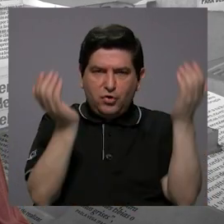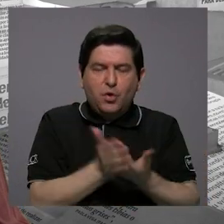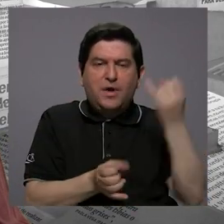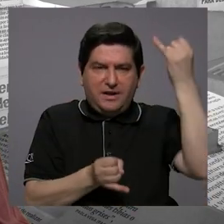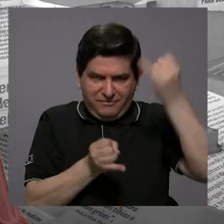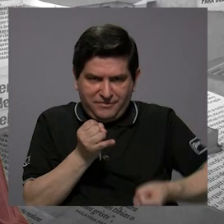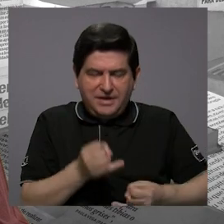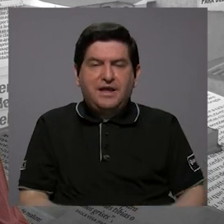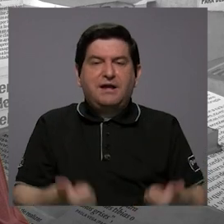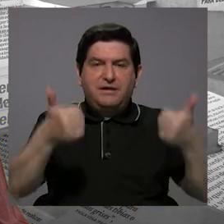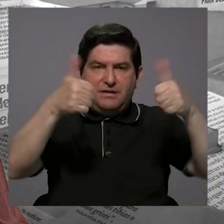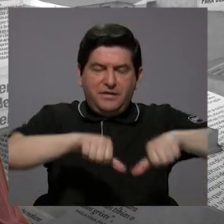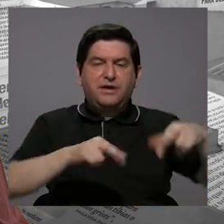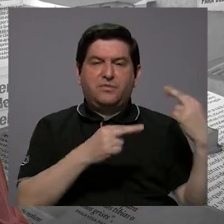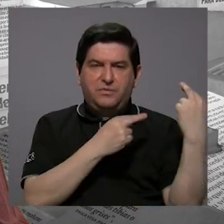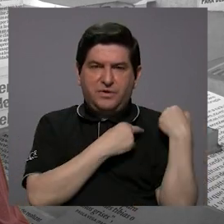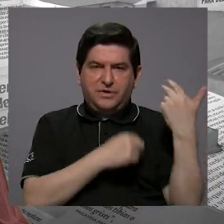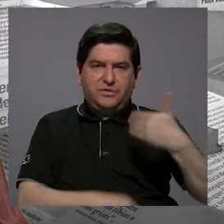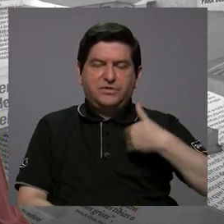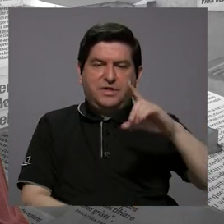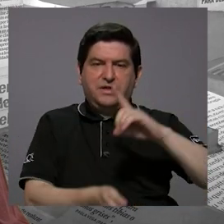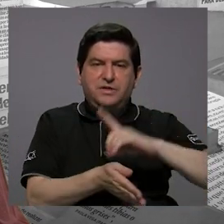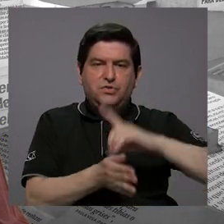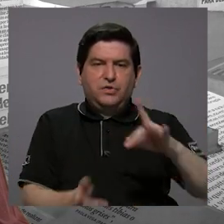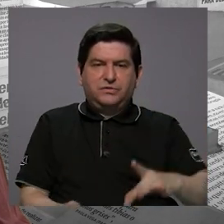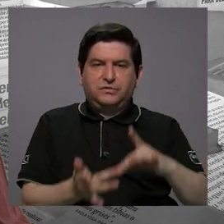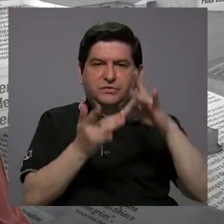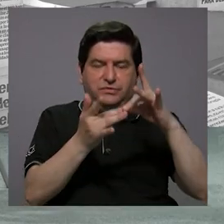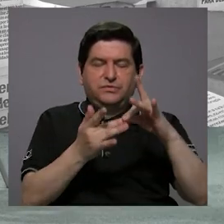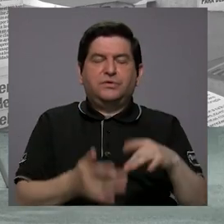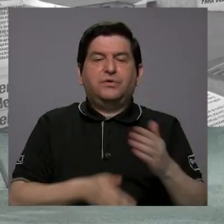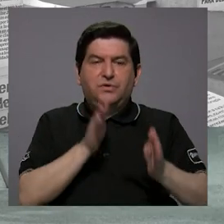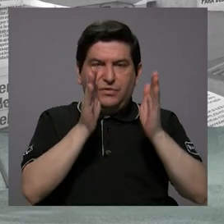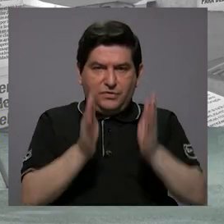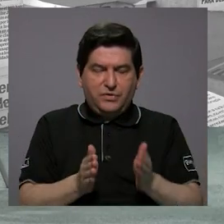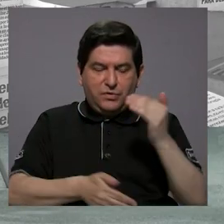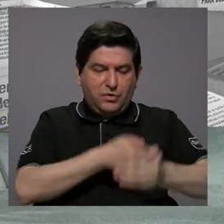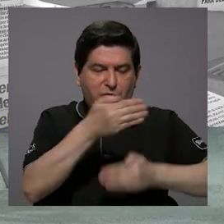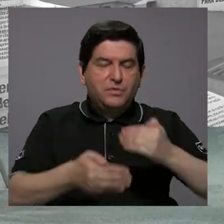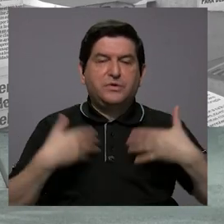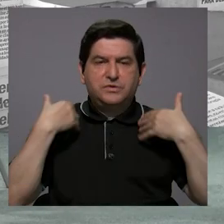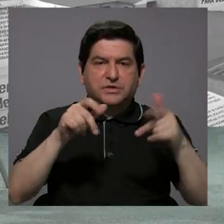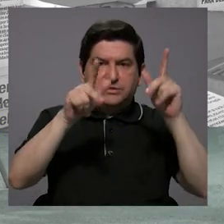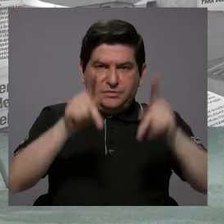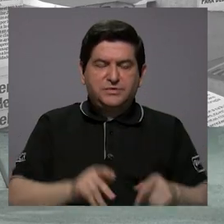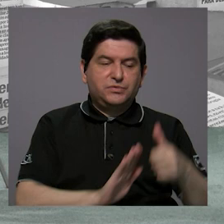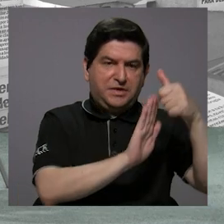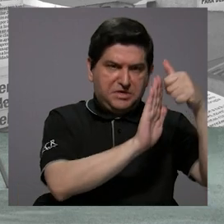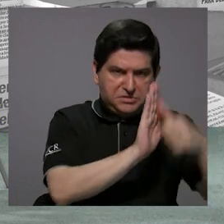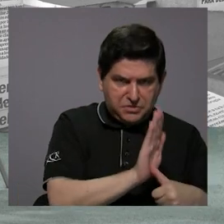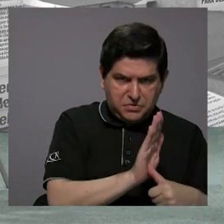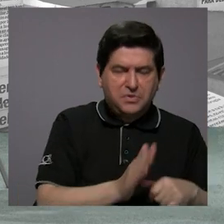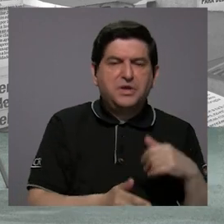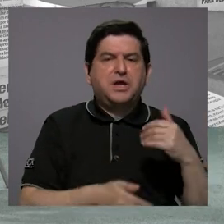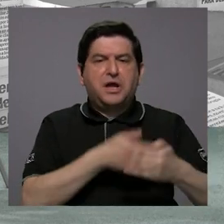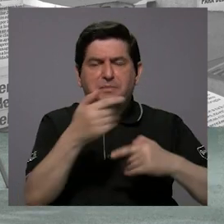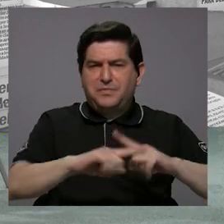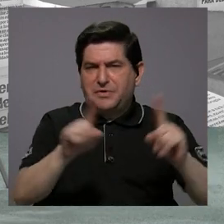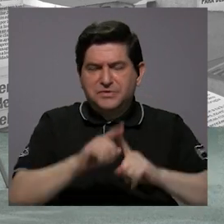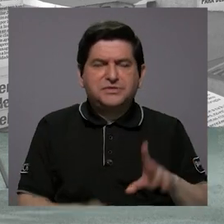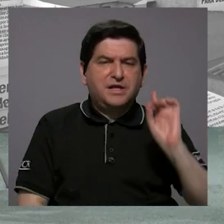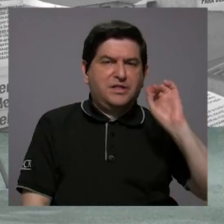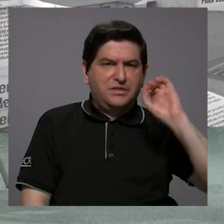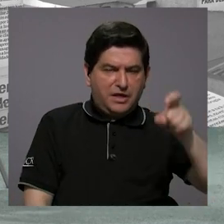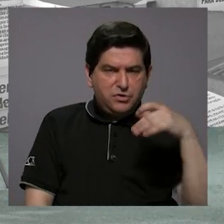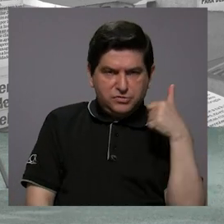definitivo acorde con las responsabilidades que tiene un médico especialista en el proceso de salud de una persona, desde operarla, hacerle procedimientos,